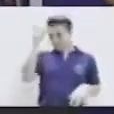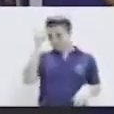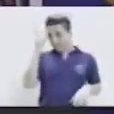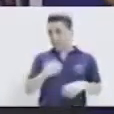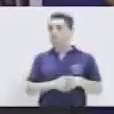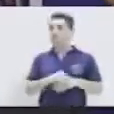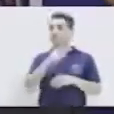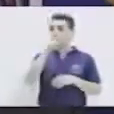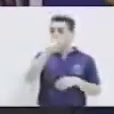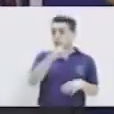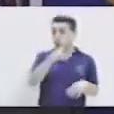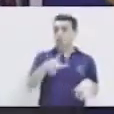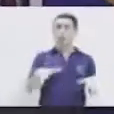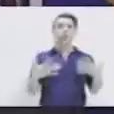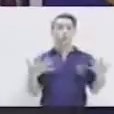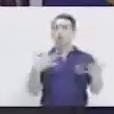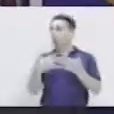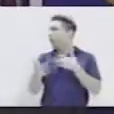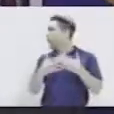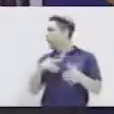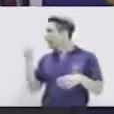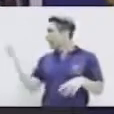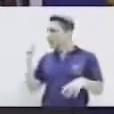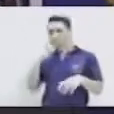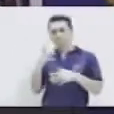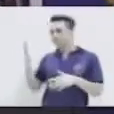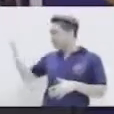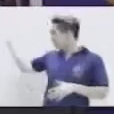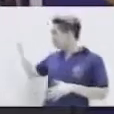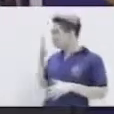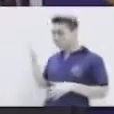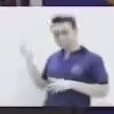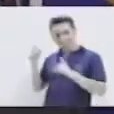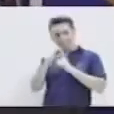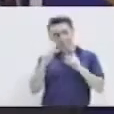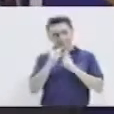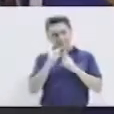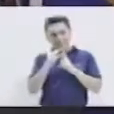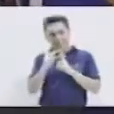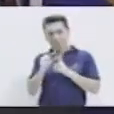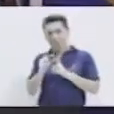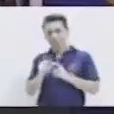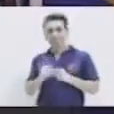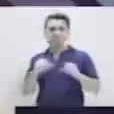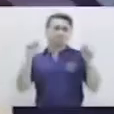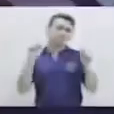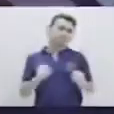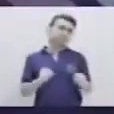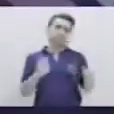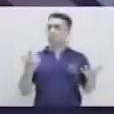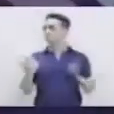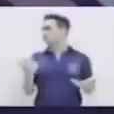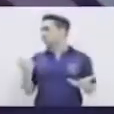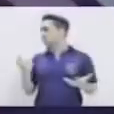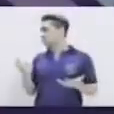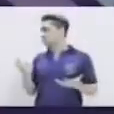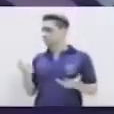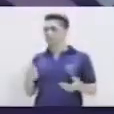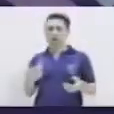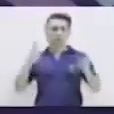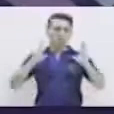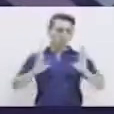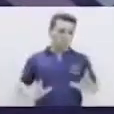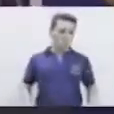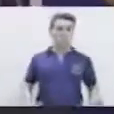Tú vas a elegir cualquiera de esas que nos trajo don Florencio. Puede ser un frutero, puede